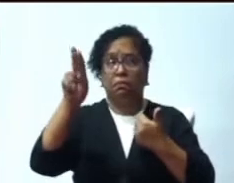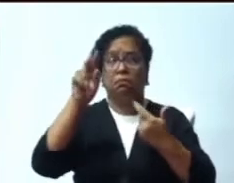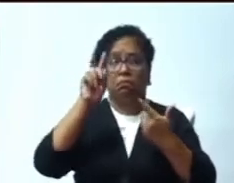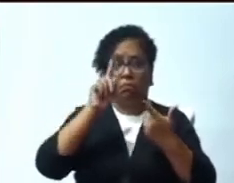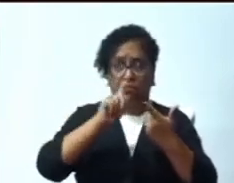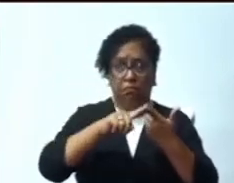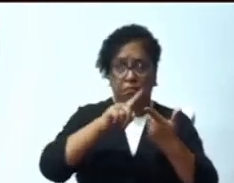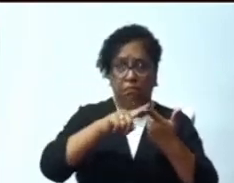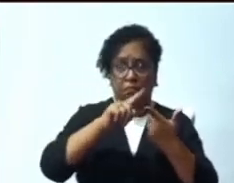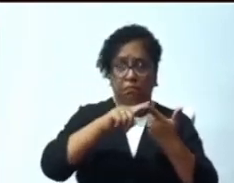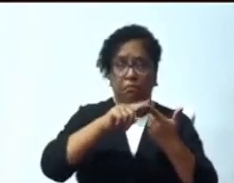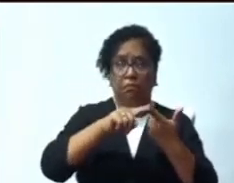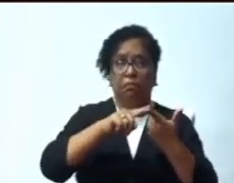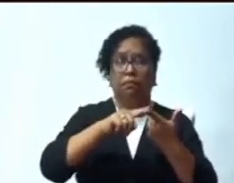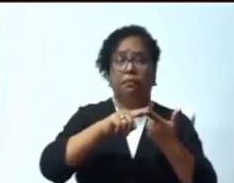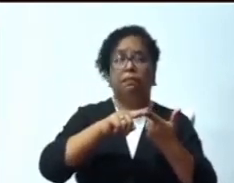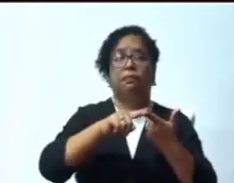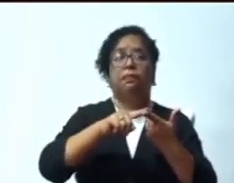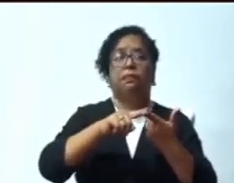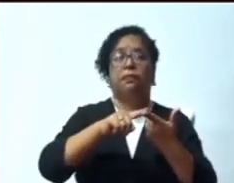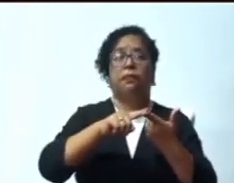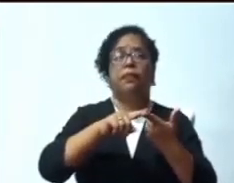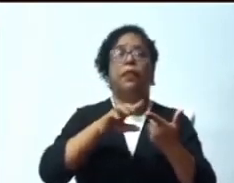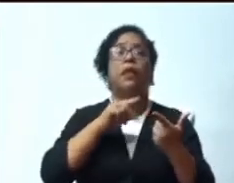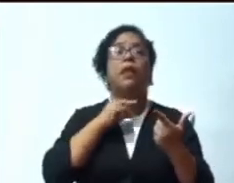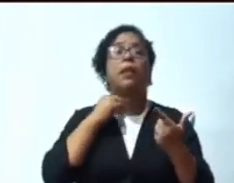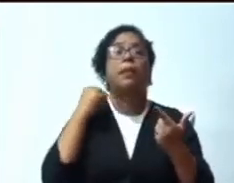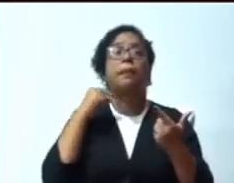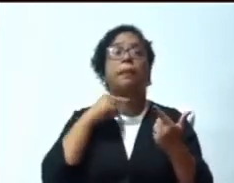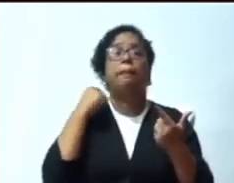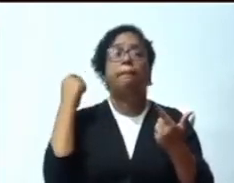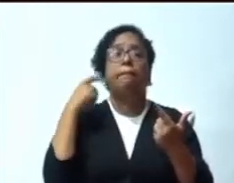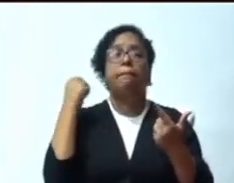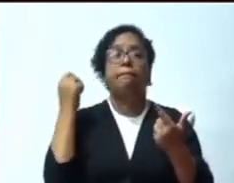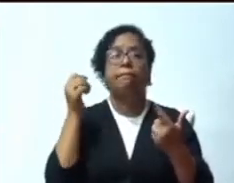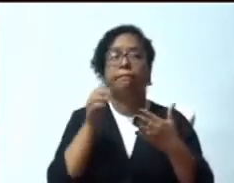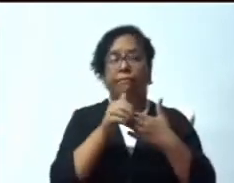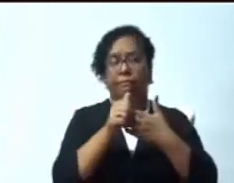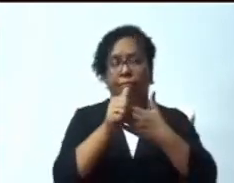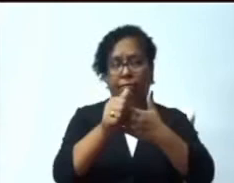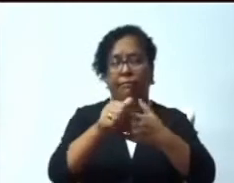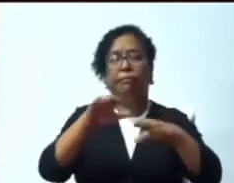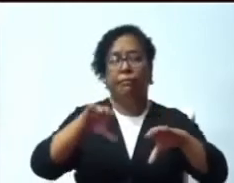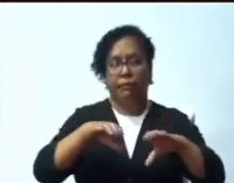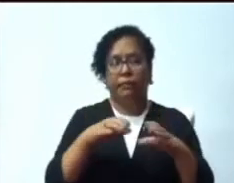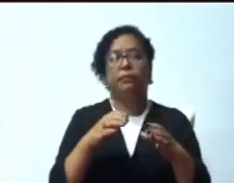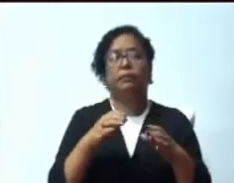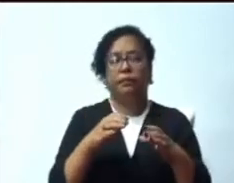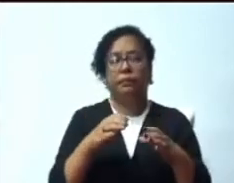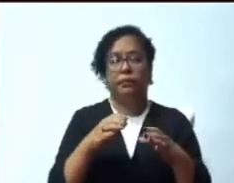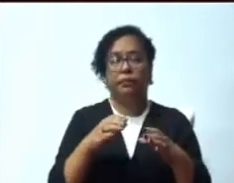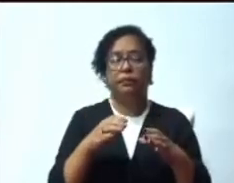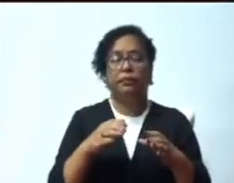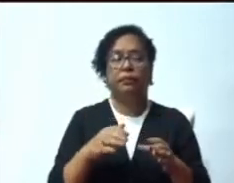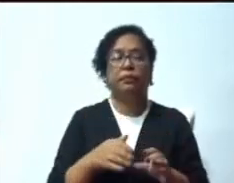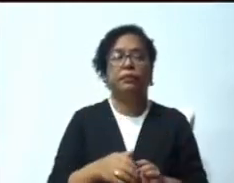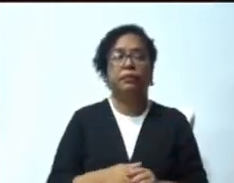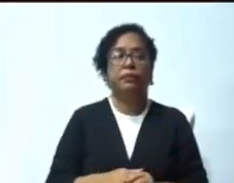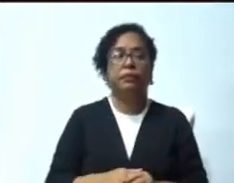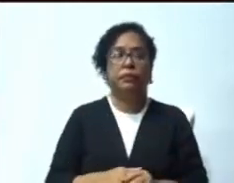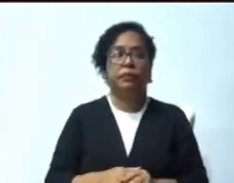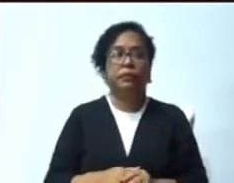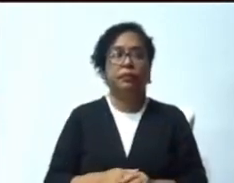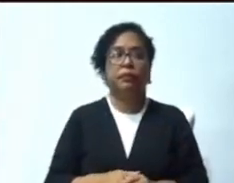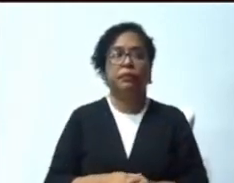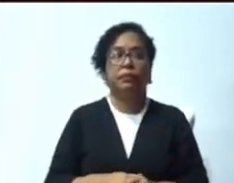el padre Manuel Ruiz, que a cambio de material reciclable le